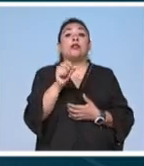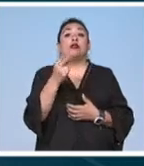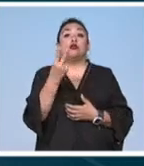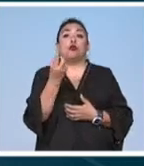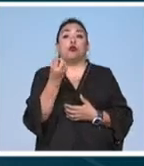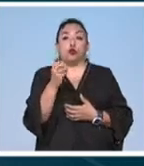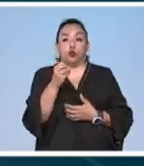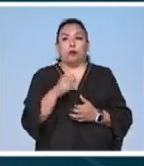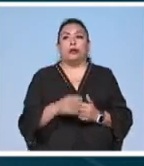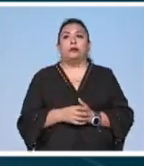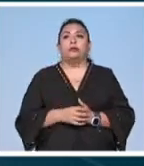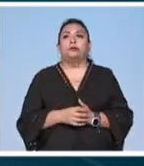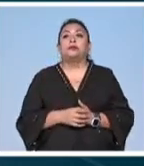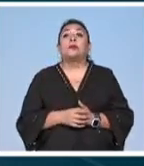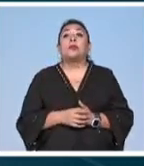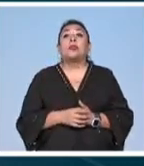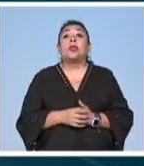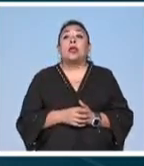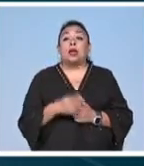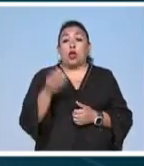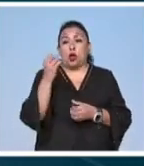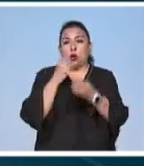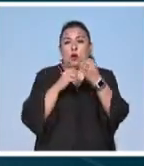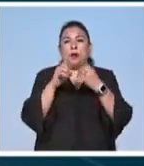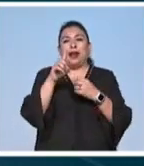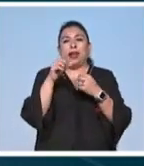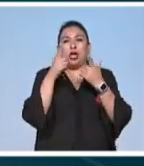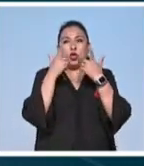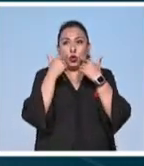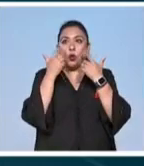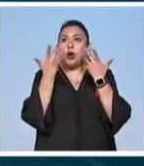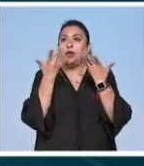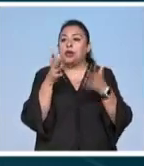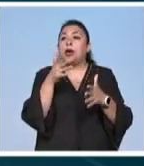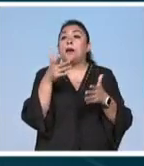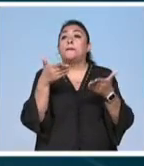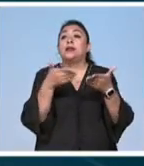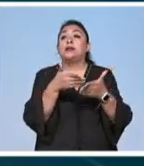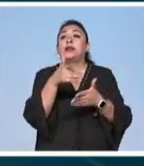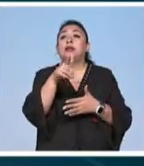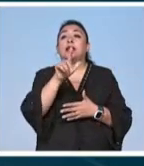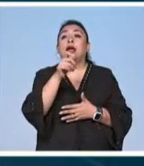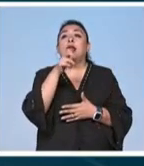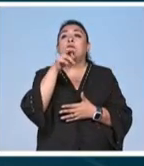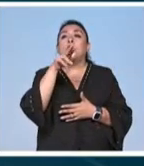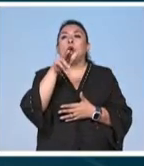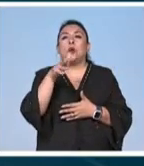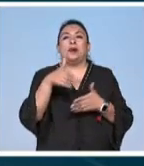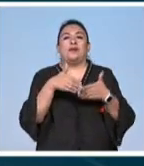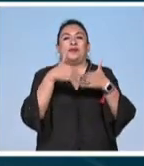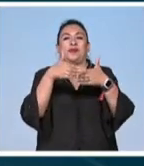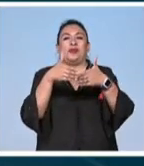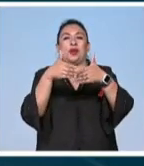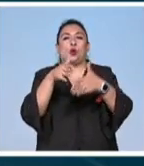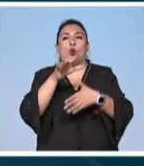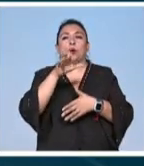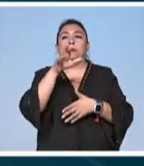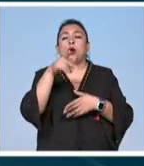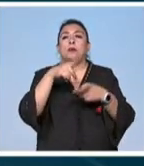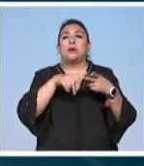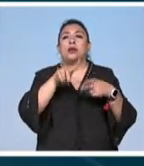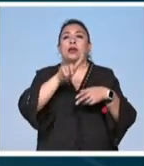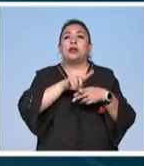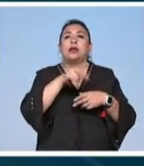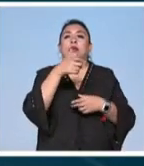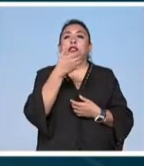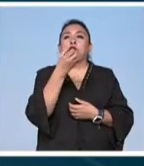octubre la puesta en escena la llorona ha llegado y se presentará en la laguna tlilac del embarcadero cuemango a partir del